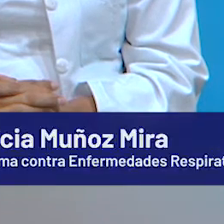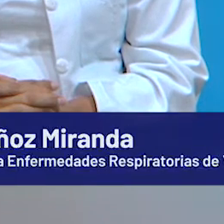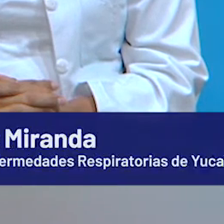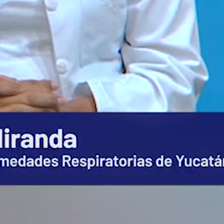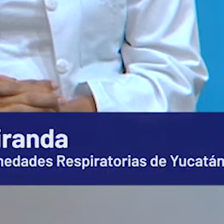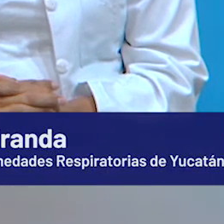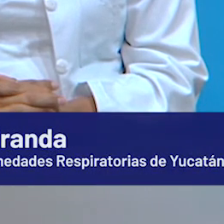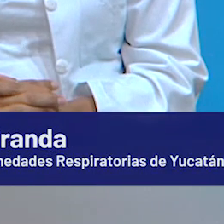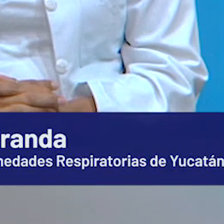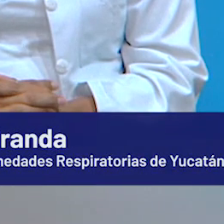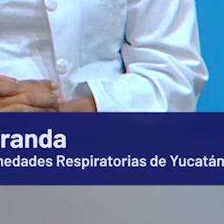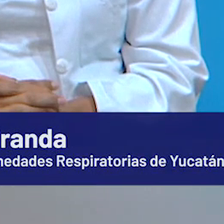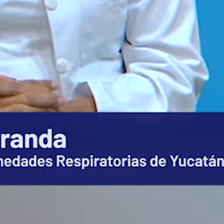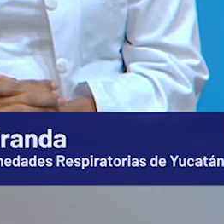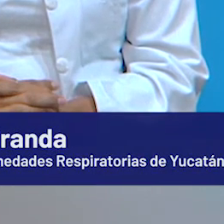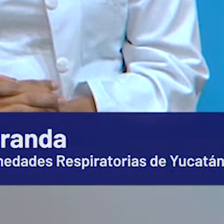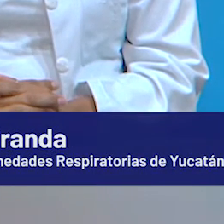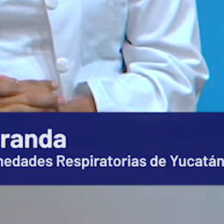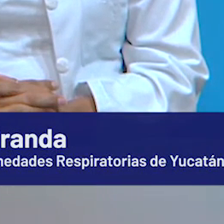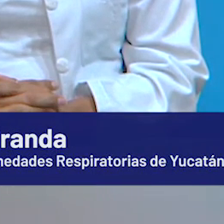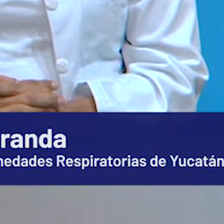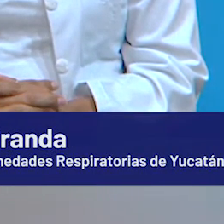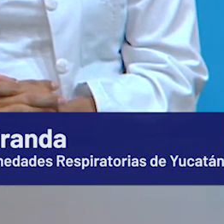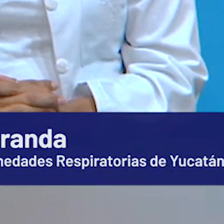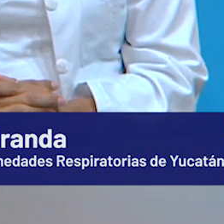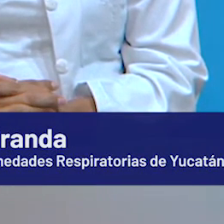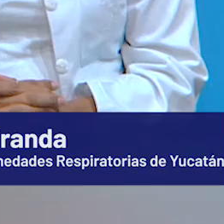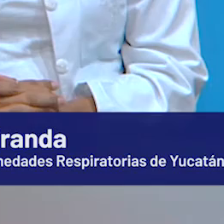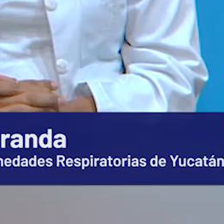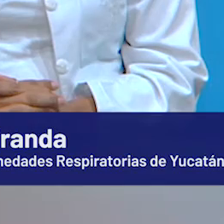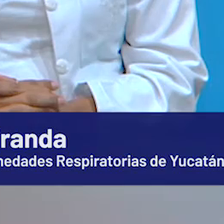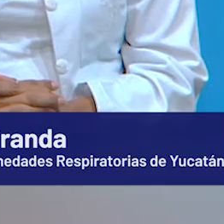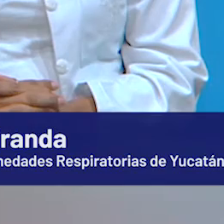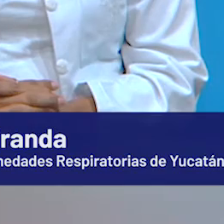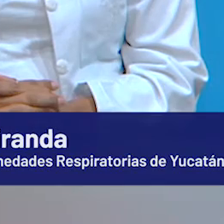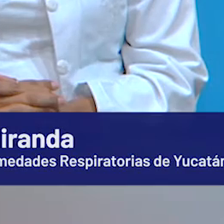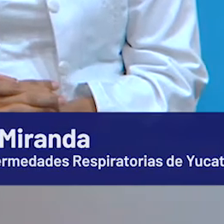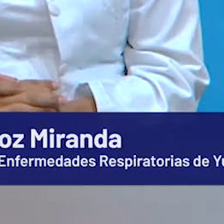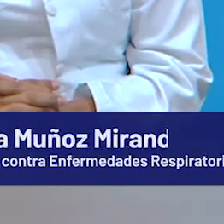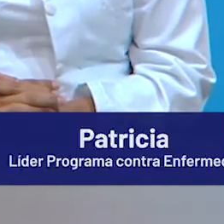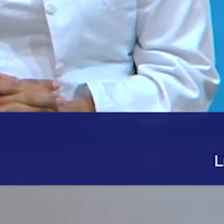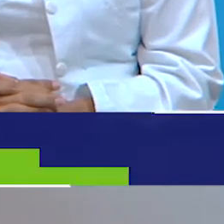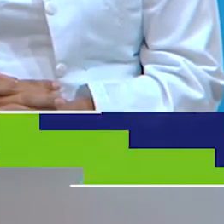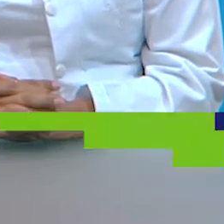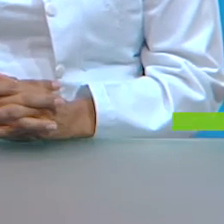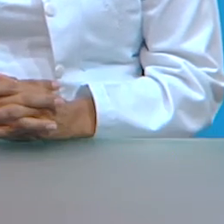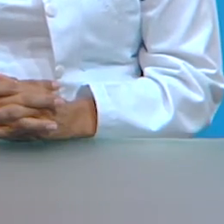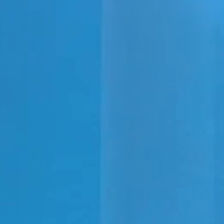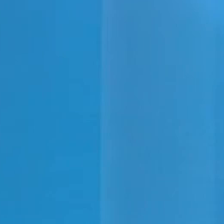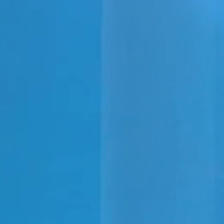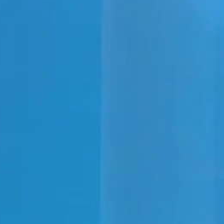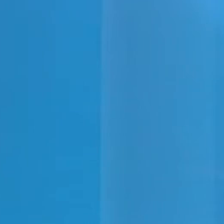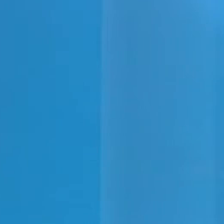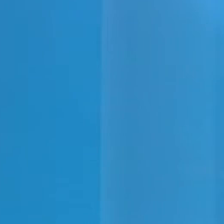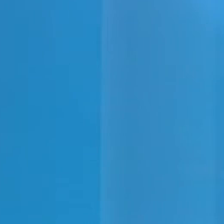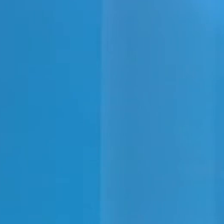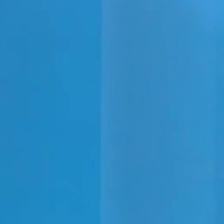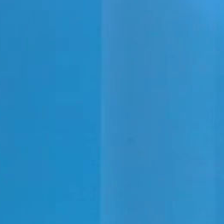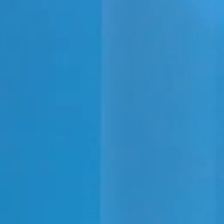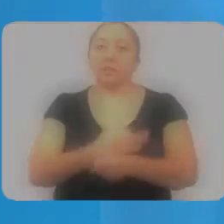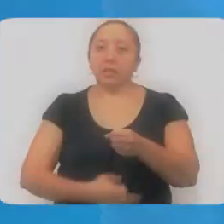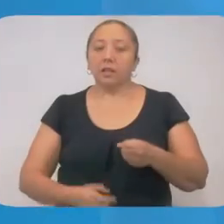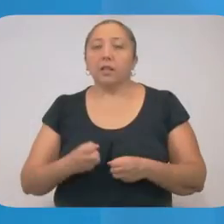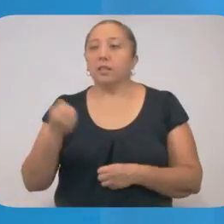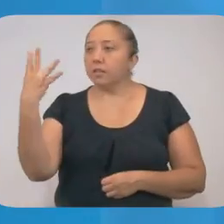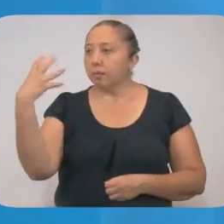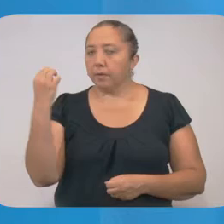Hola, buenas tardes. Nos disponemos a dar el parte diario relacionado con el COVID-19 en nuestro estado. Adelante, doctora Patti. Gracias, doctora. Buenas tardes.